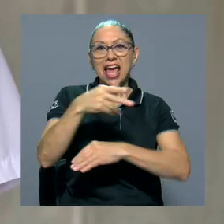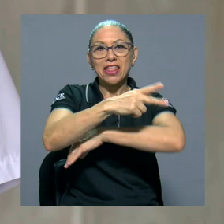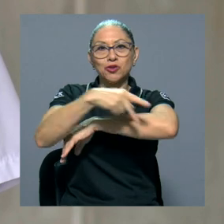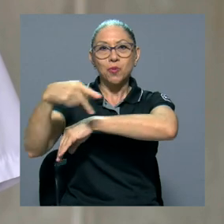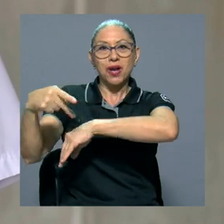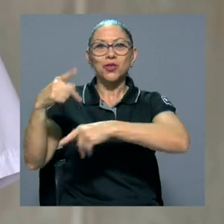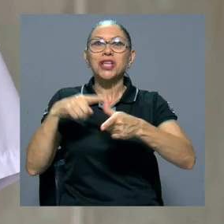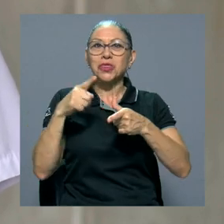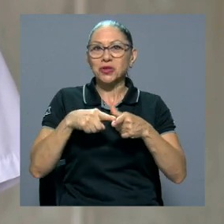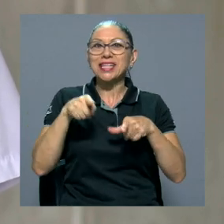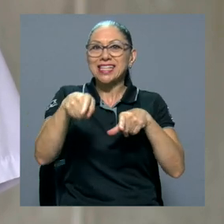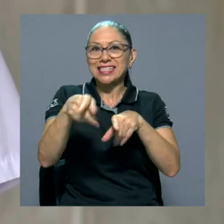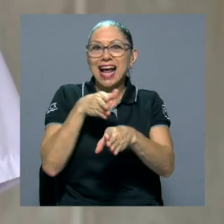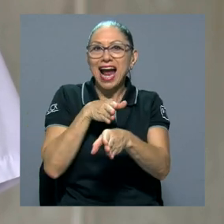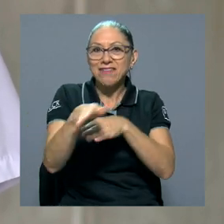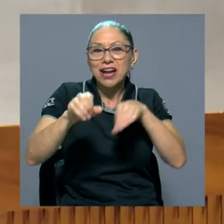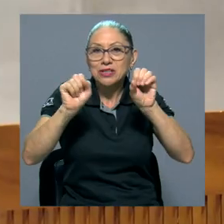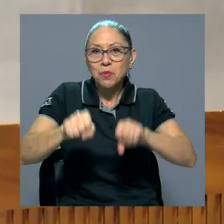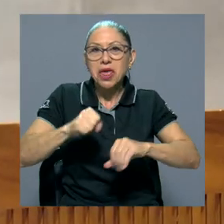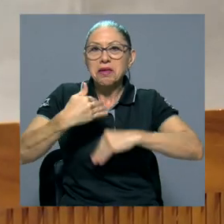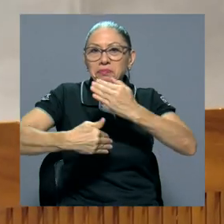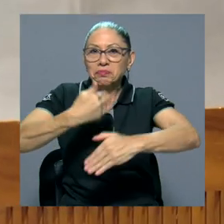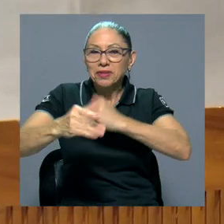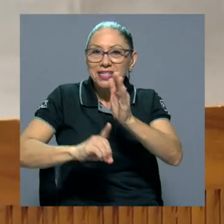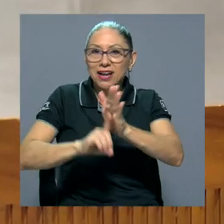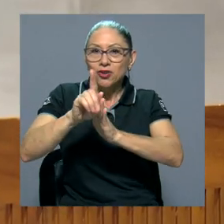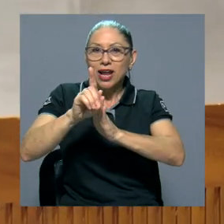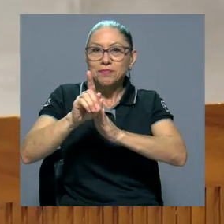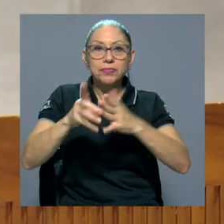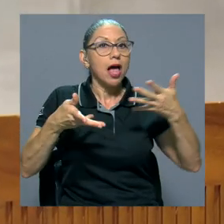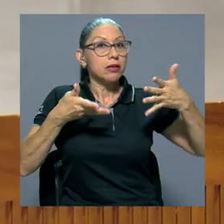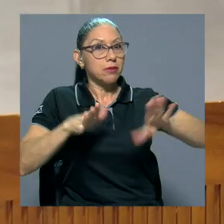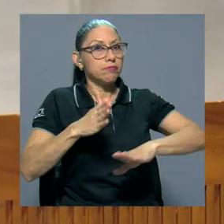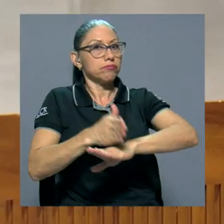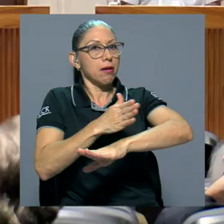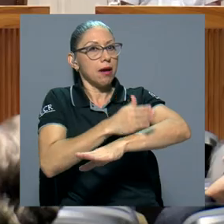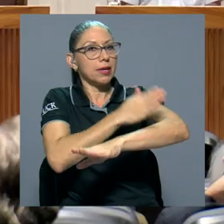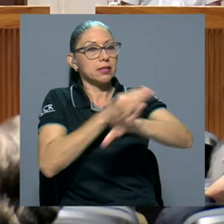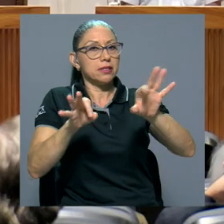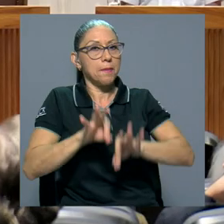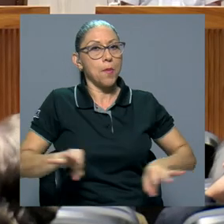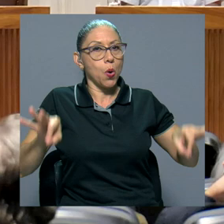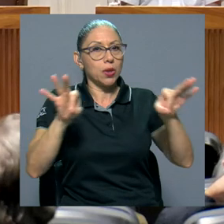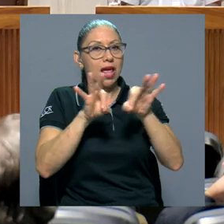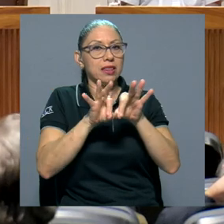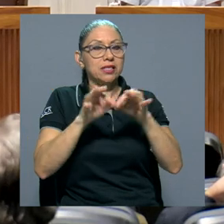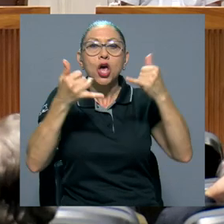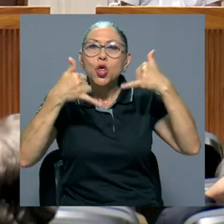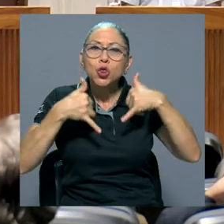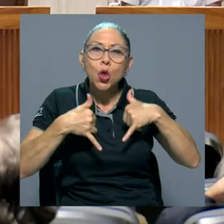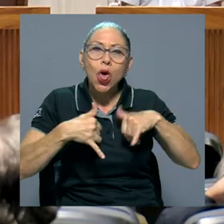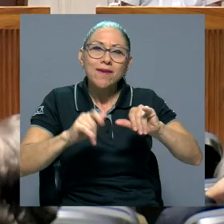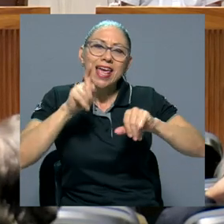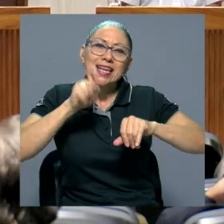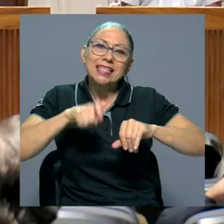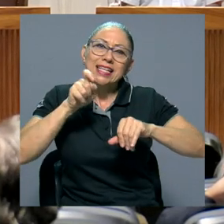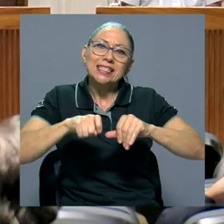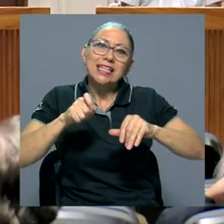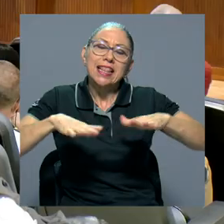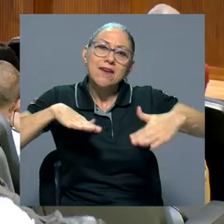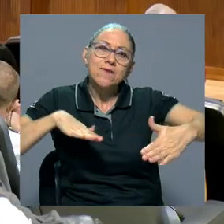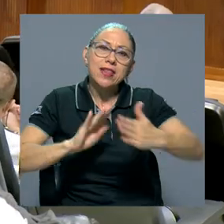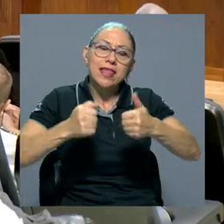desarrollar bastante bien allá. Si bien se han dado avances importantes, hay retos que superar. La